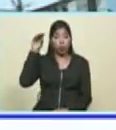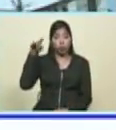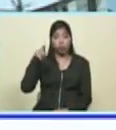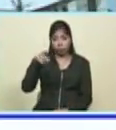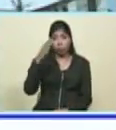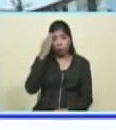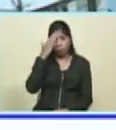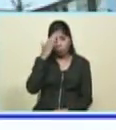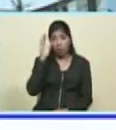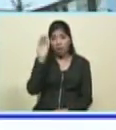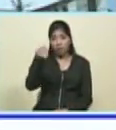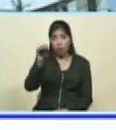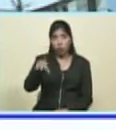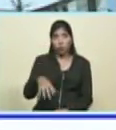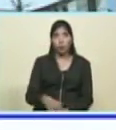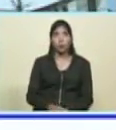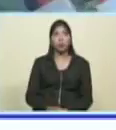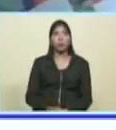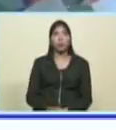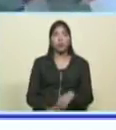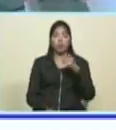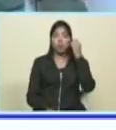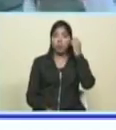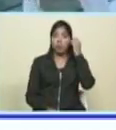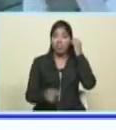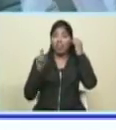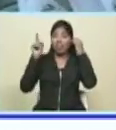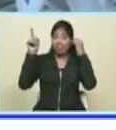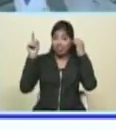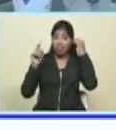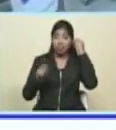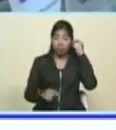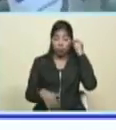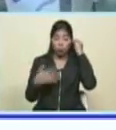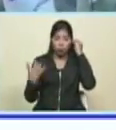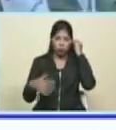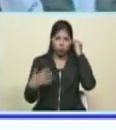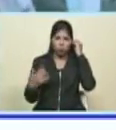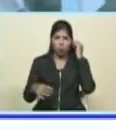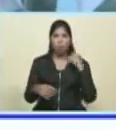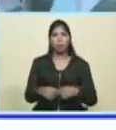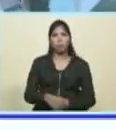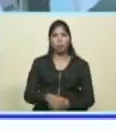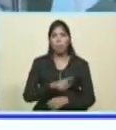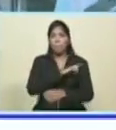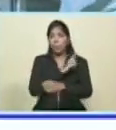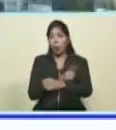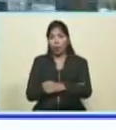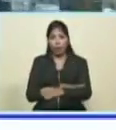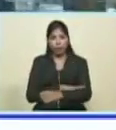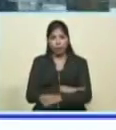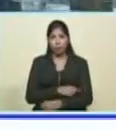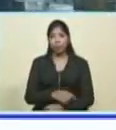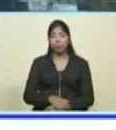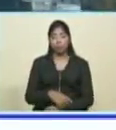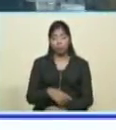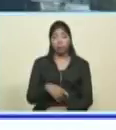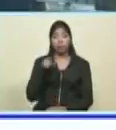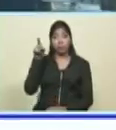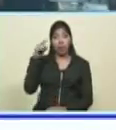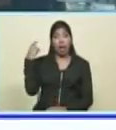anótenlo desde ya, se está levantando un mundo de un poder que hoy nadie imagina y ya está ahí,